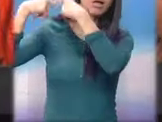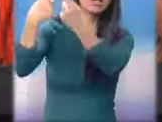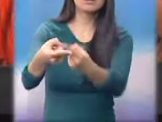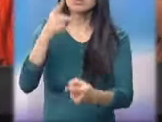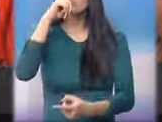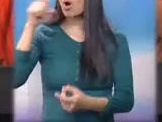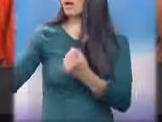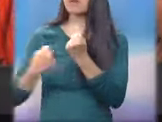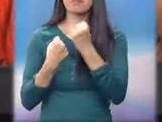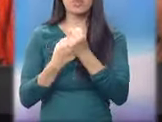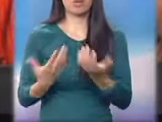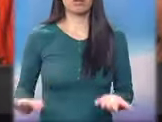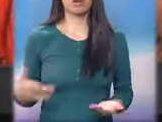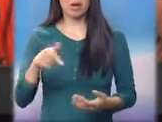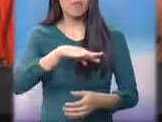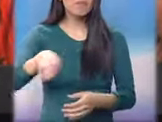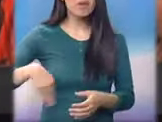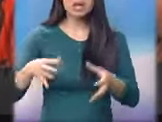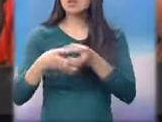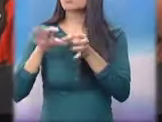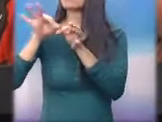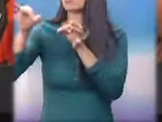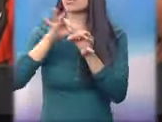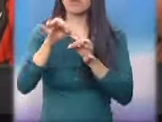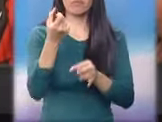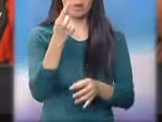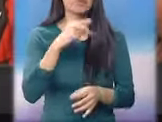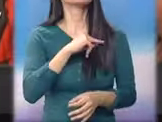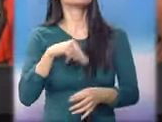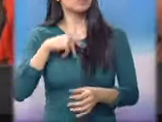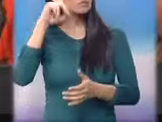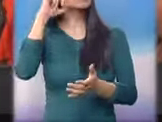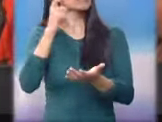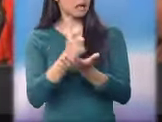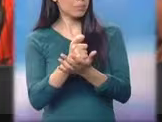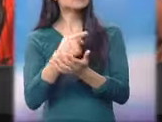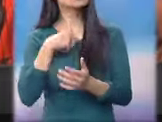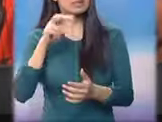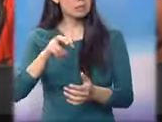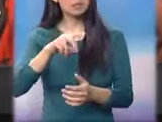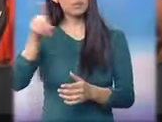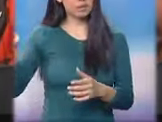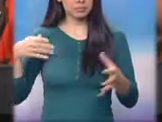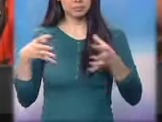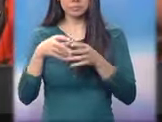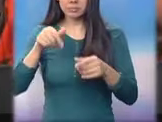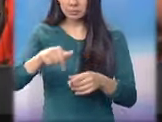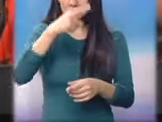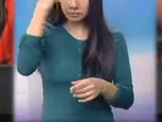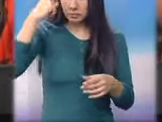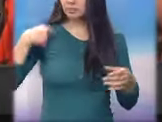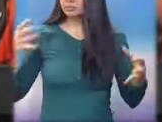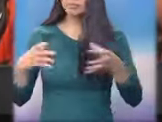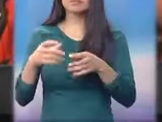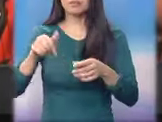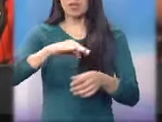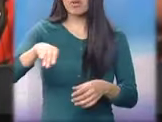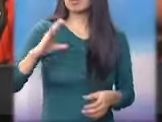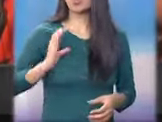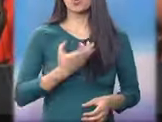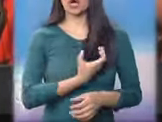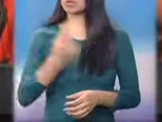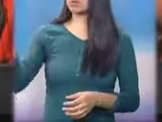verdadera de los pueblos indígenas dentro del presupuesto nacional. Nosotros creemos que estos hechos y esta actitud que toma el Congreso de la República,